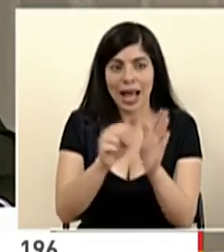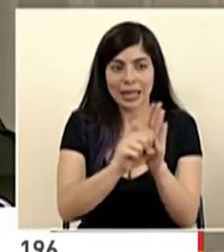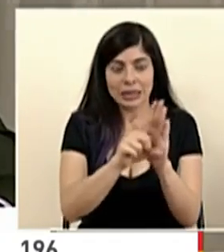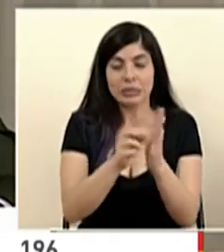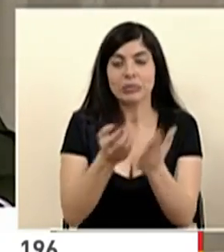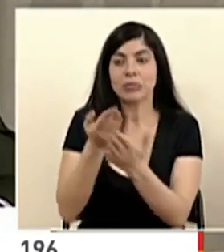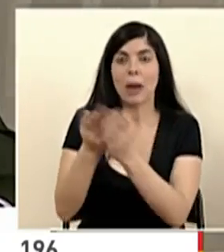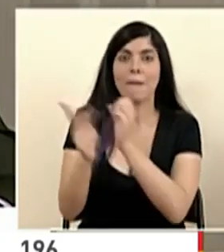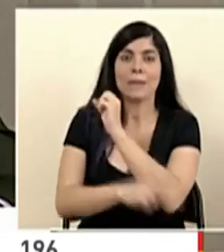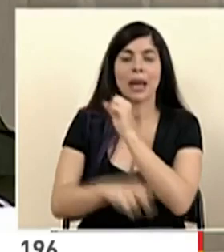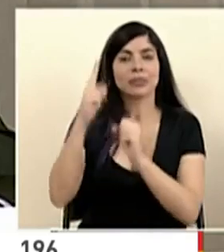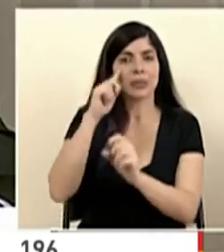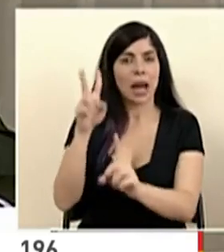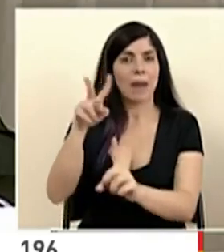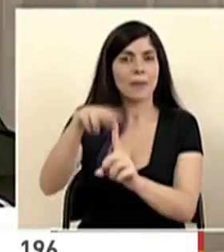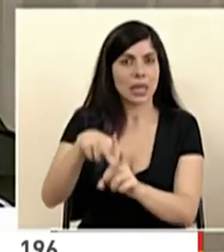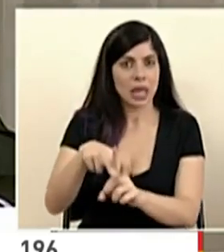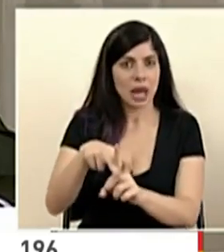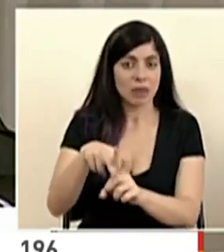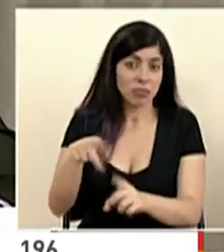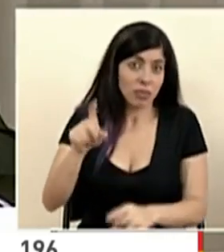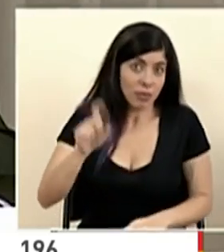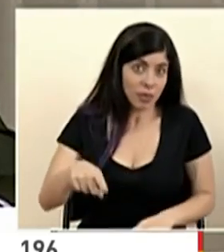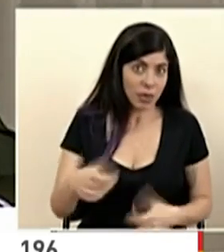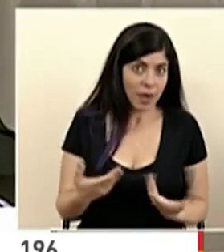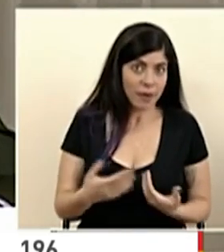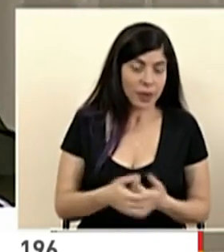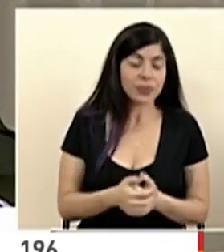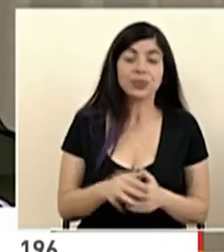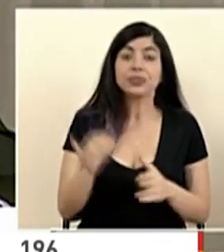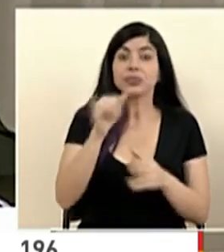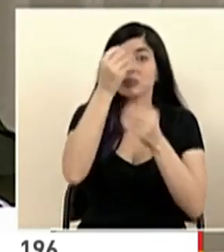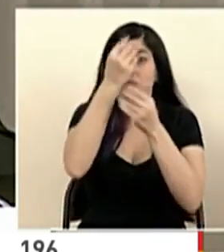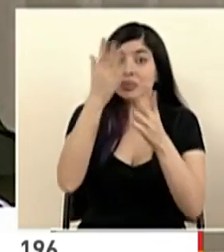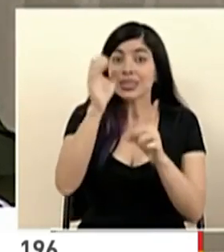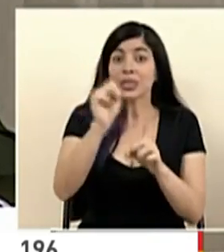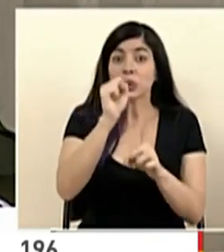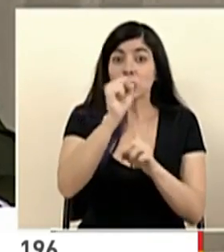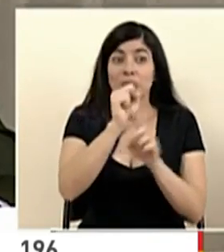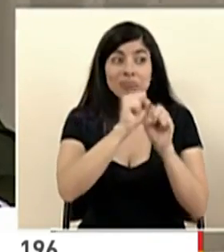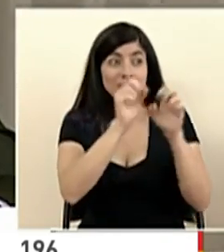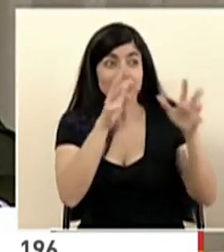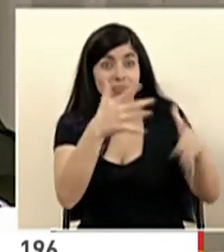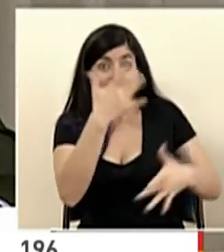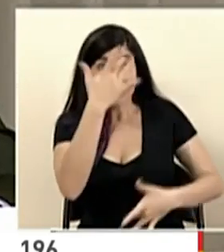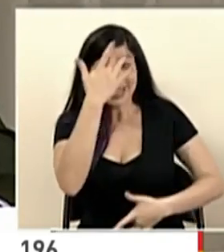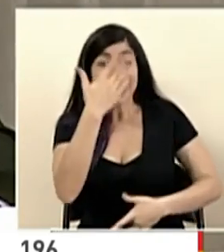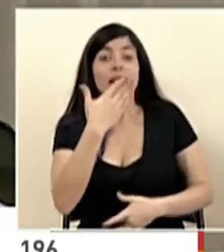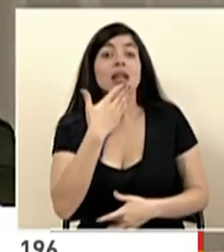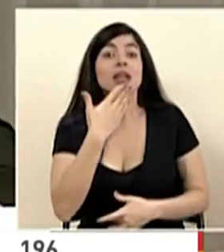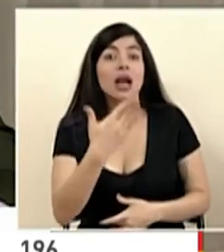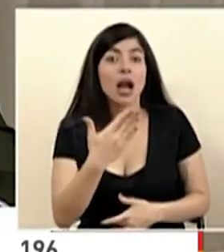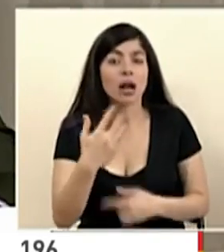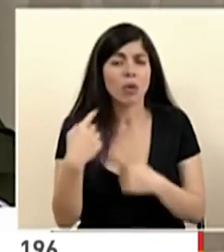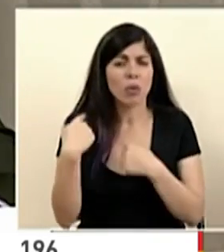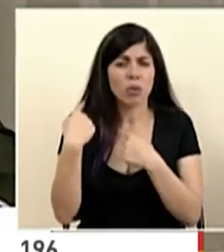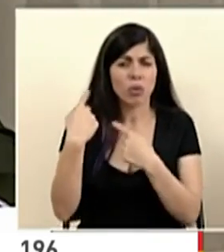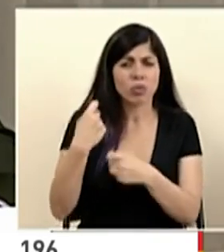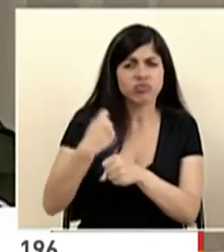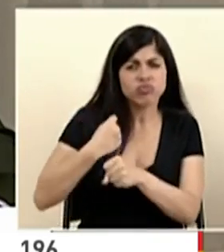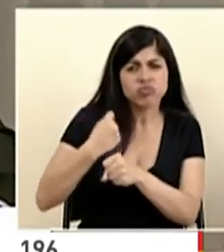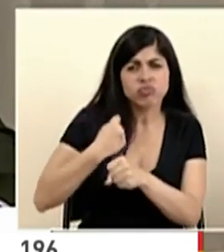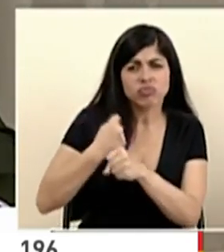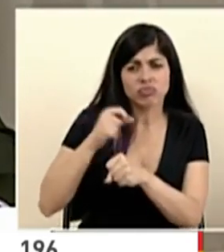adoptar. ¿Qué es lo que corresponde? Decir que la situación de la pandemia, gracias a todo el trabajo que ha